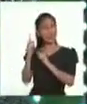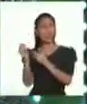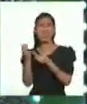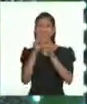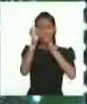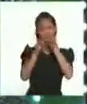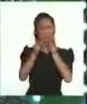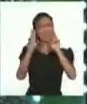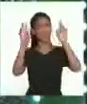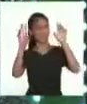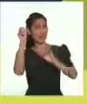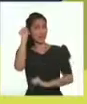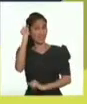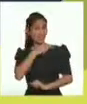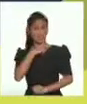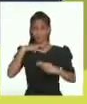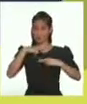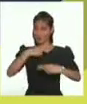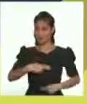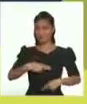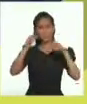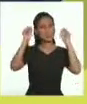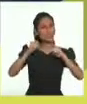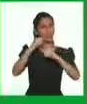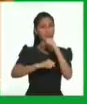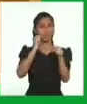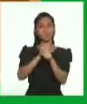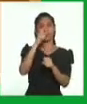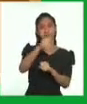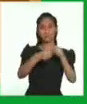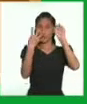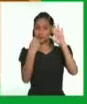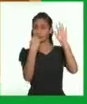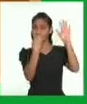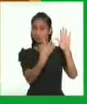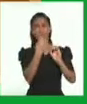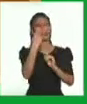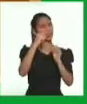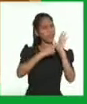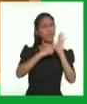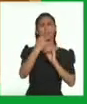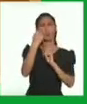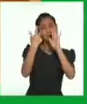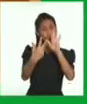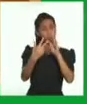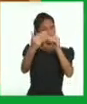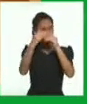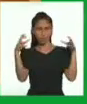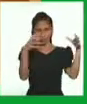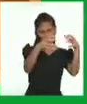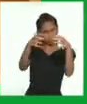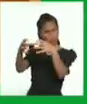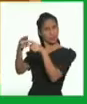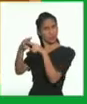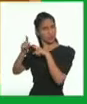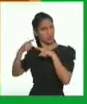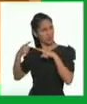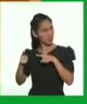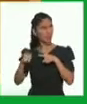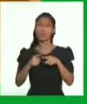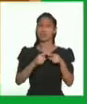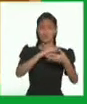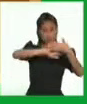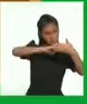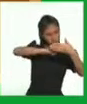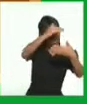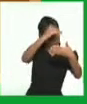nos comente más sobre los derechos humanos? Claro que sí. En 1948 se reunieron representantes de diversos países del mundo y elaboraron un